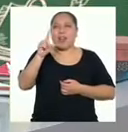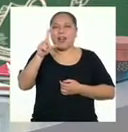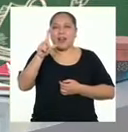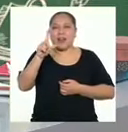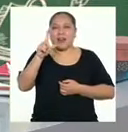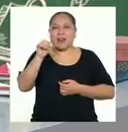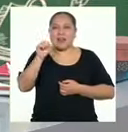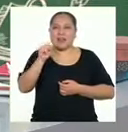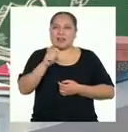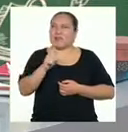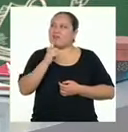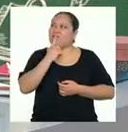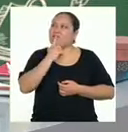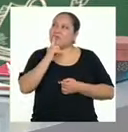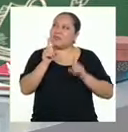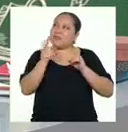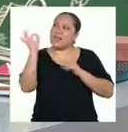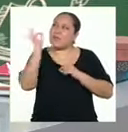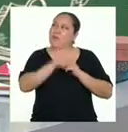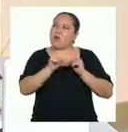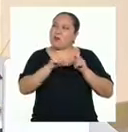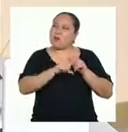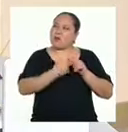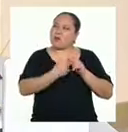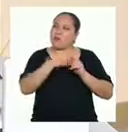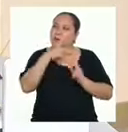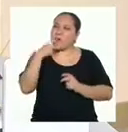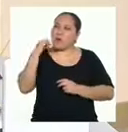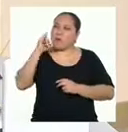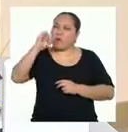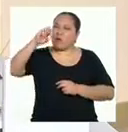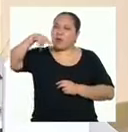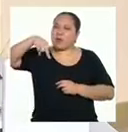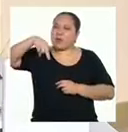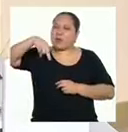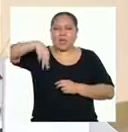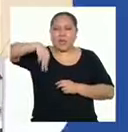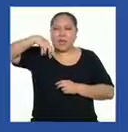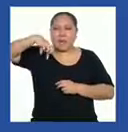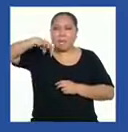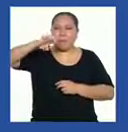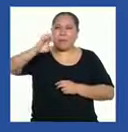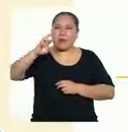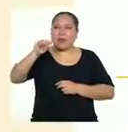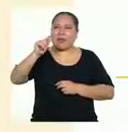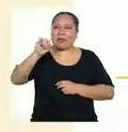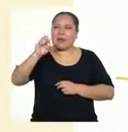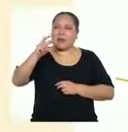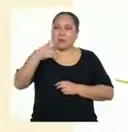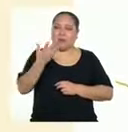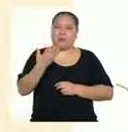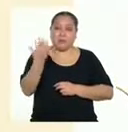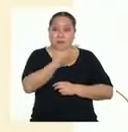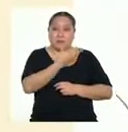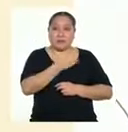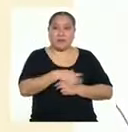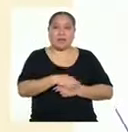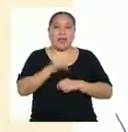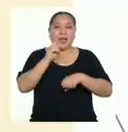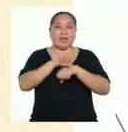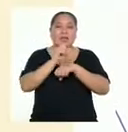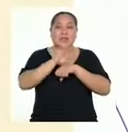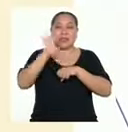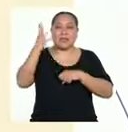he iniciado con un verbo en imperativo. A ver, ¿qué les parece ahora? Recomendación